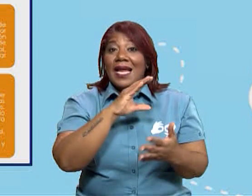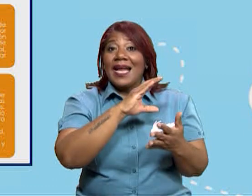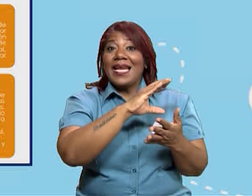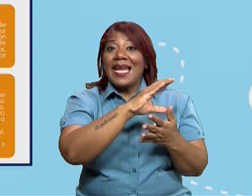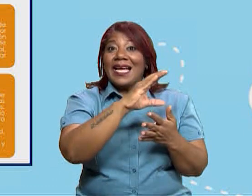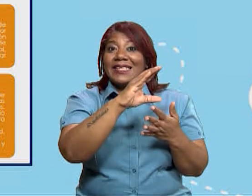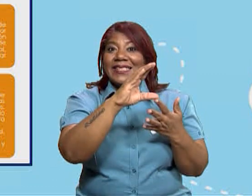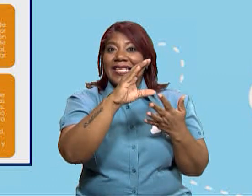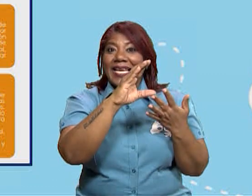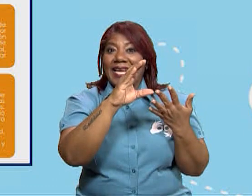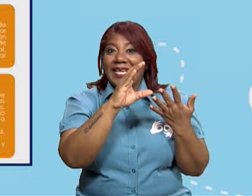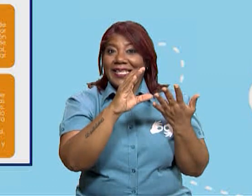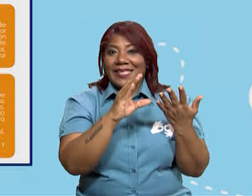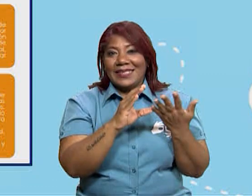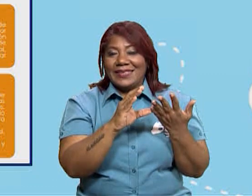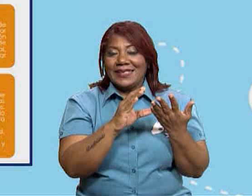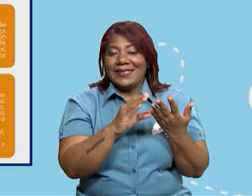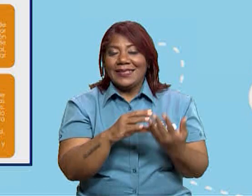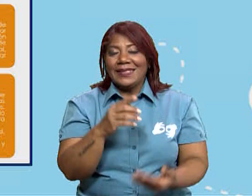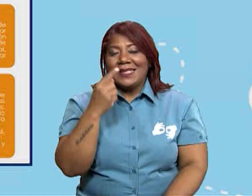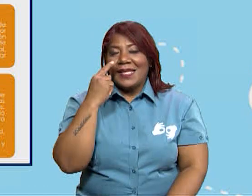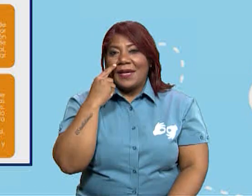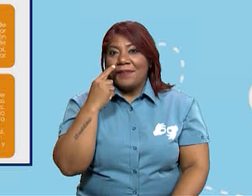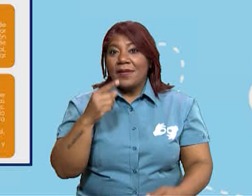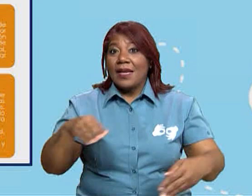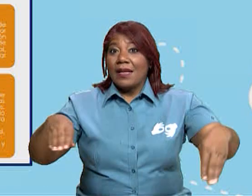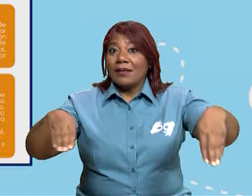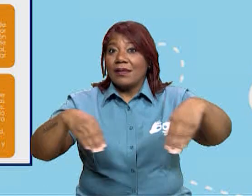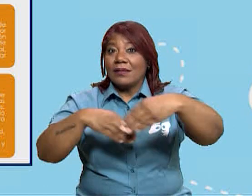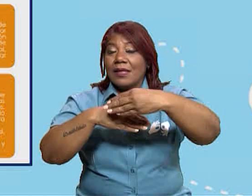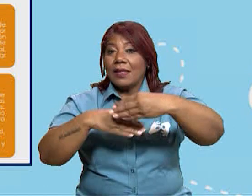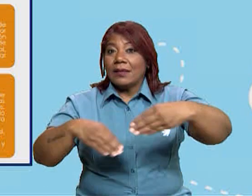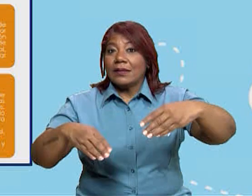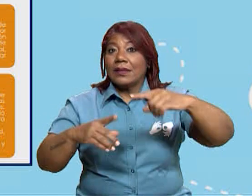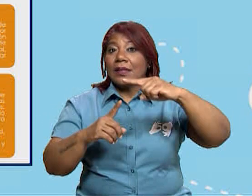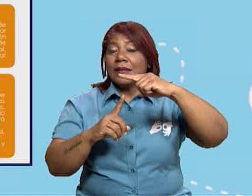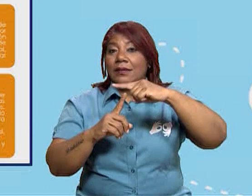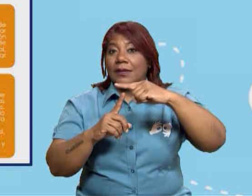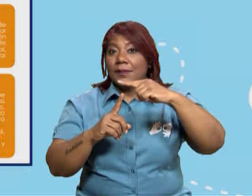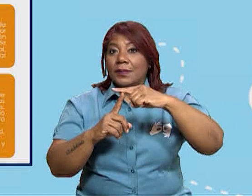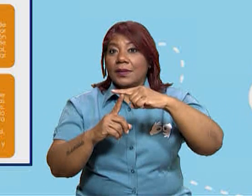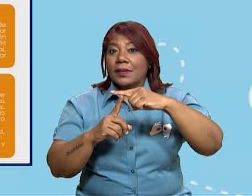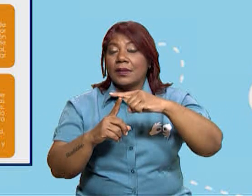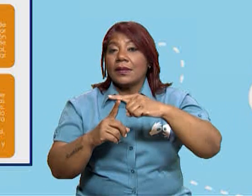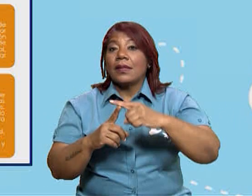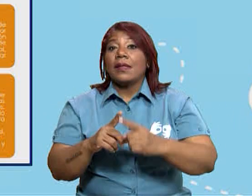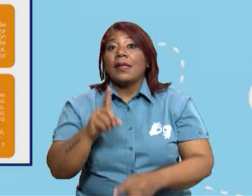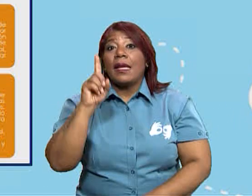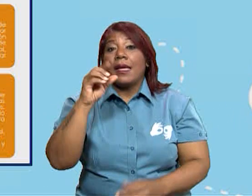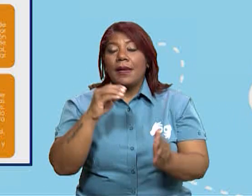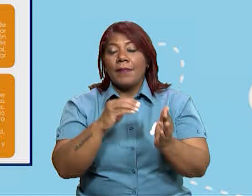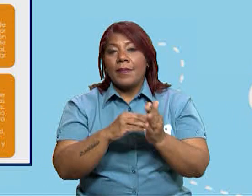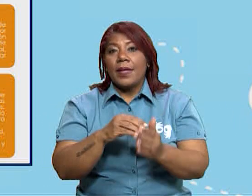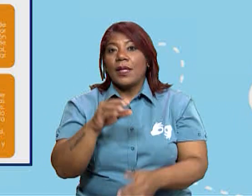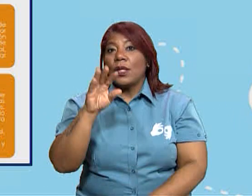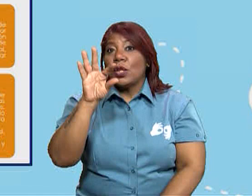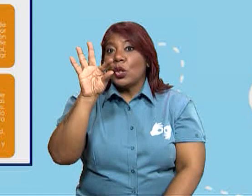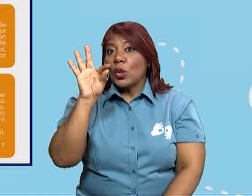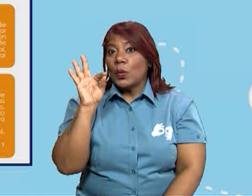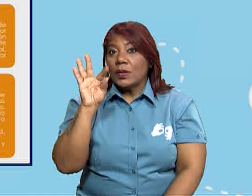específicas. Por ejemplo, la carretera transísmica que fue inaugurada en 1940